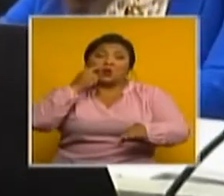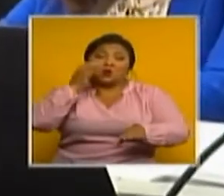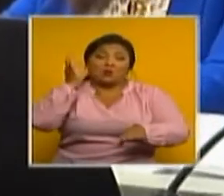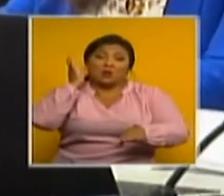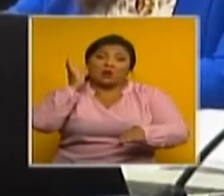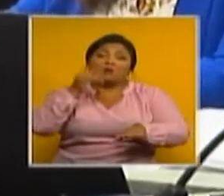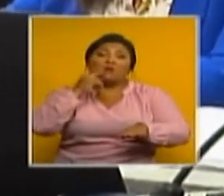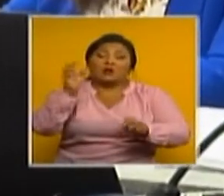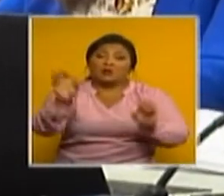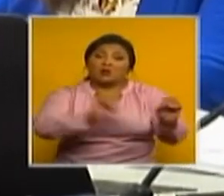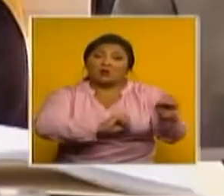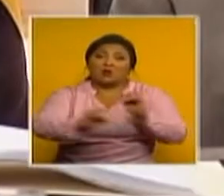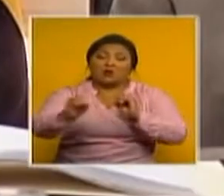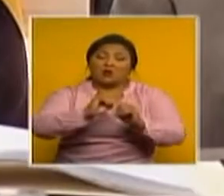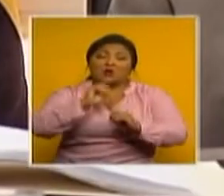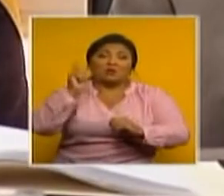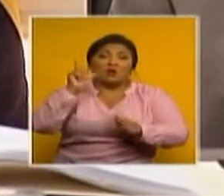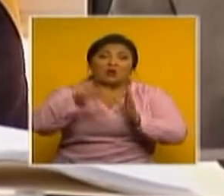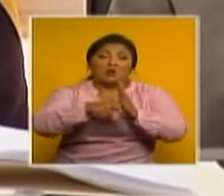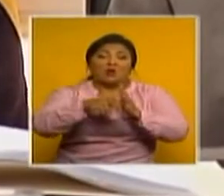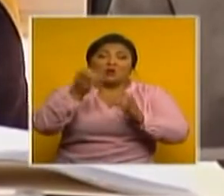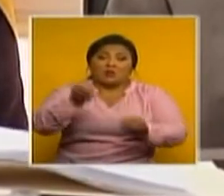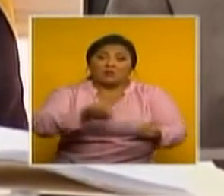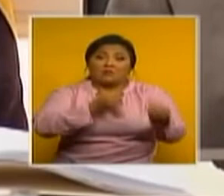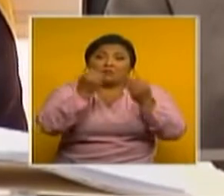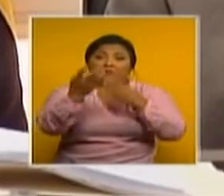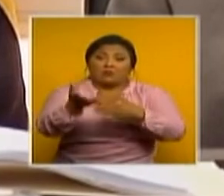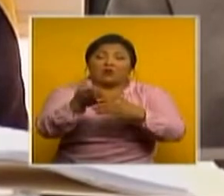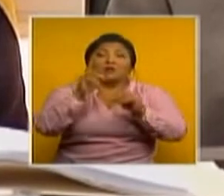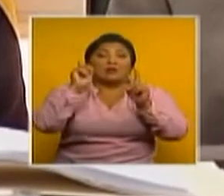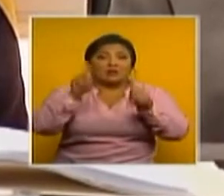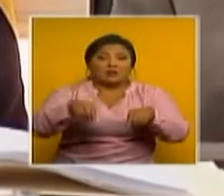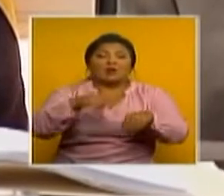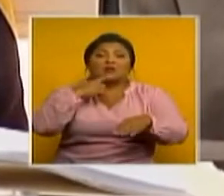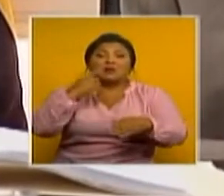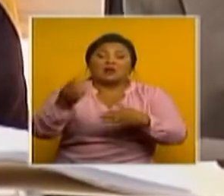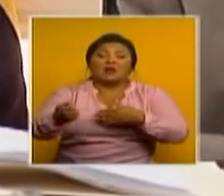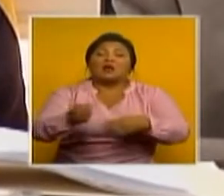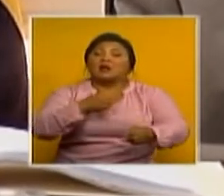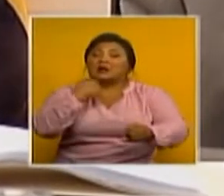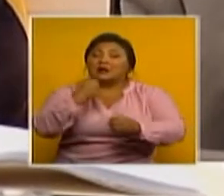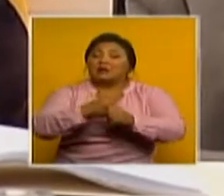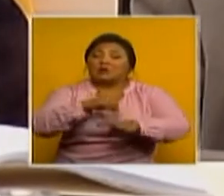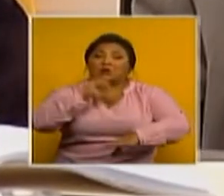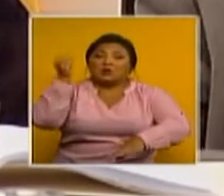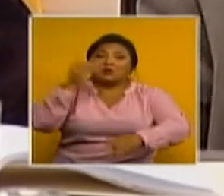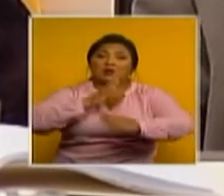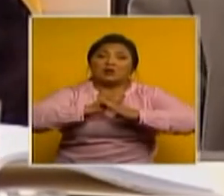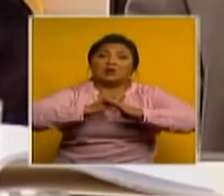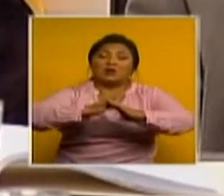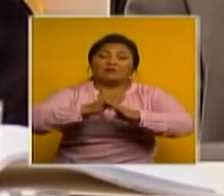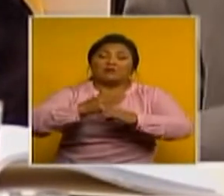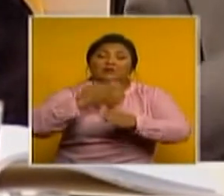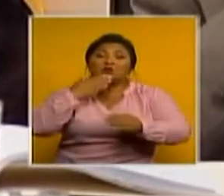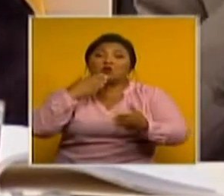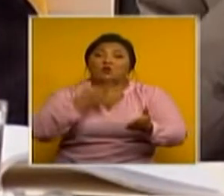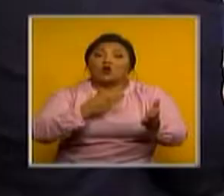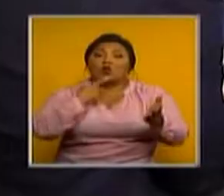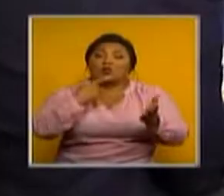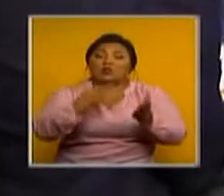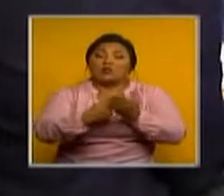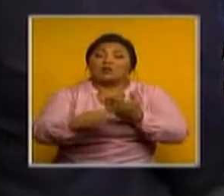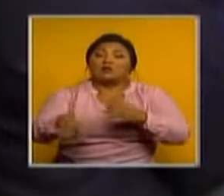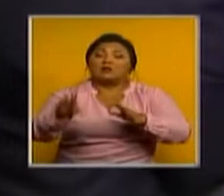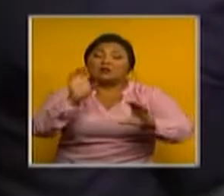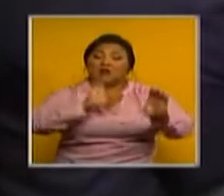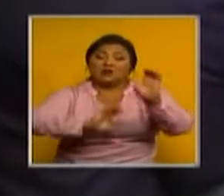de este organismo, luego de que sean notificados, deberán ejercer su derecho a la defensa según lo establece el mandato